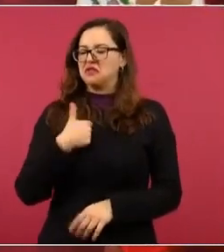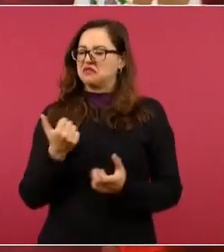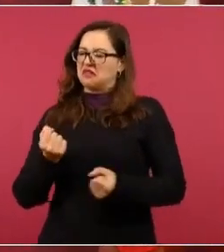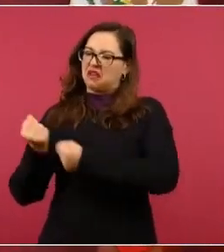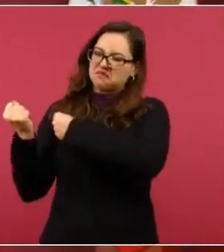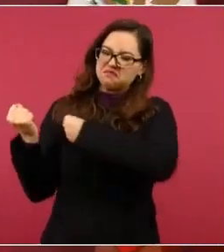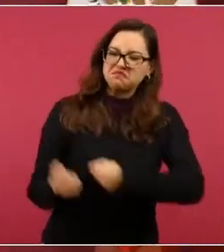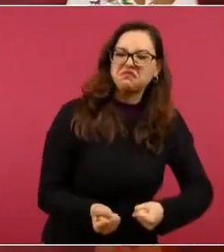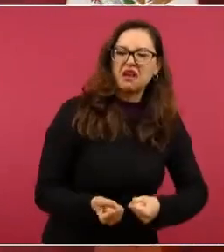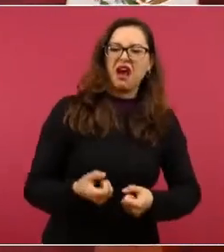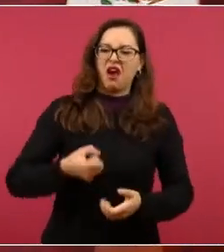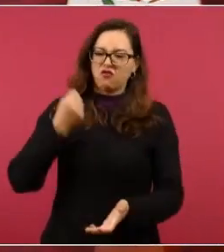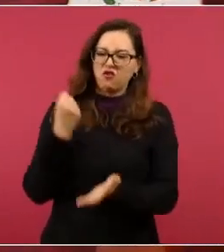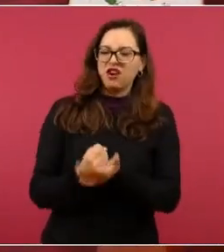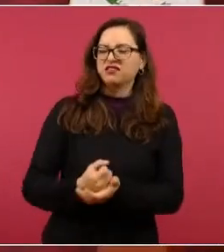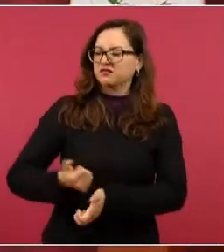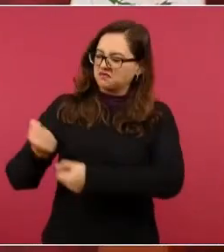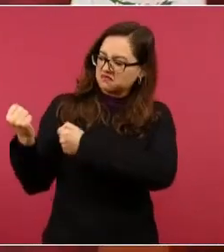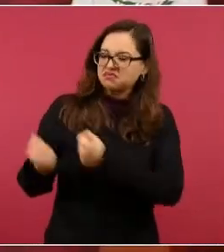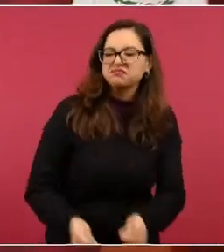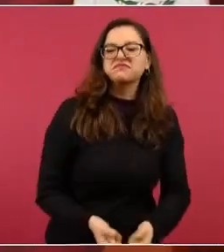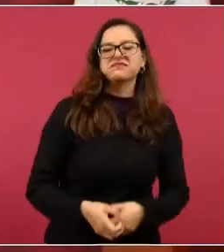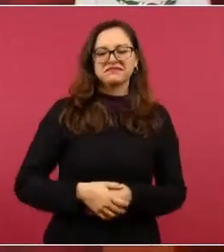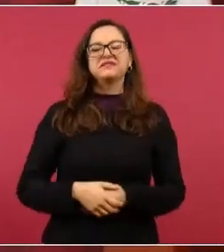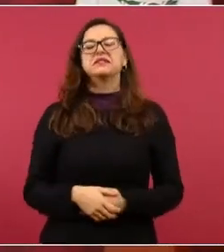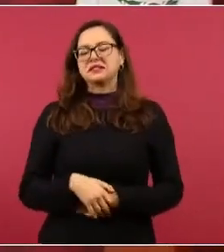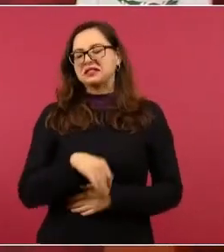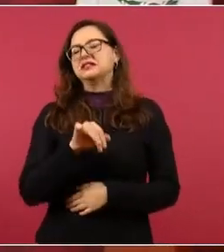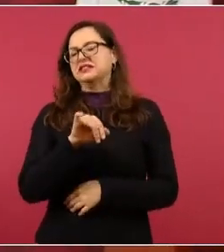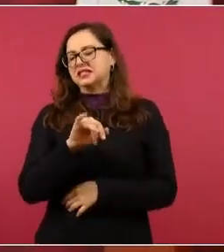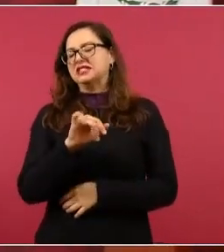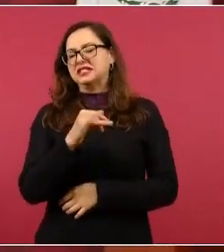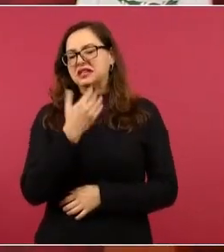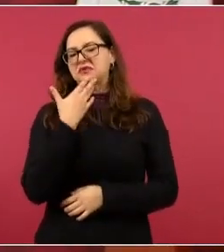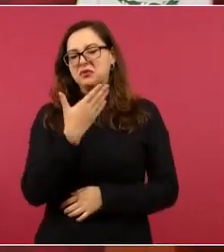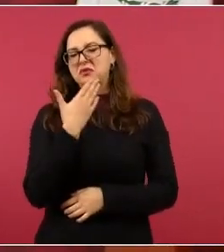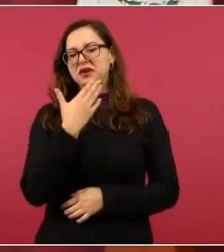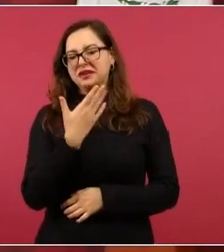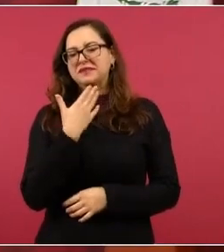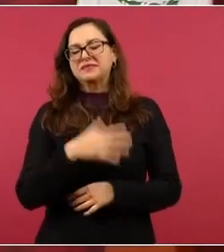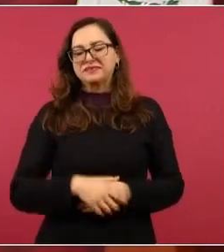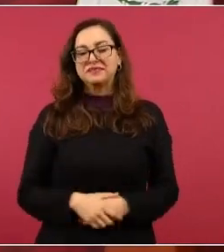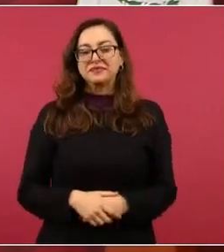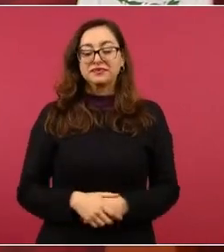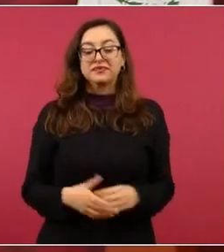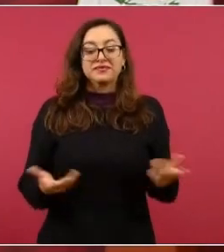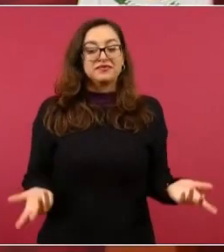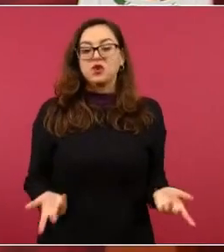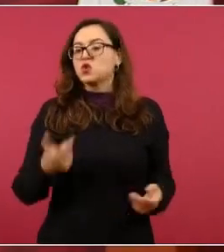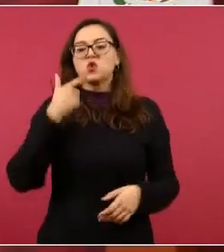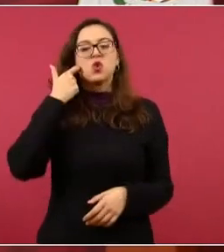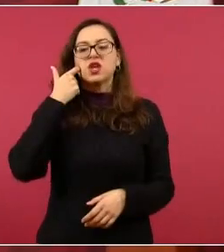que regrese